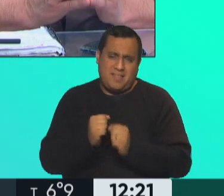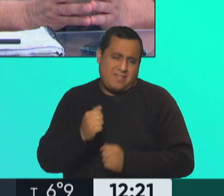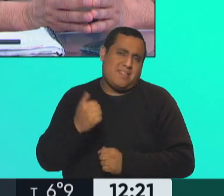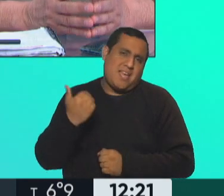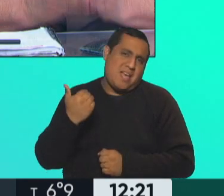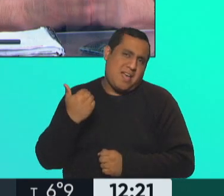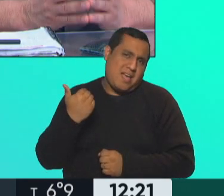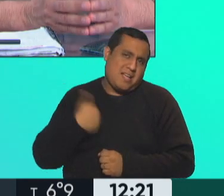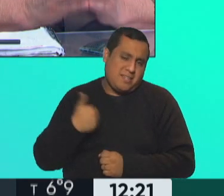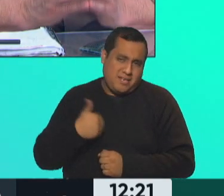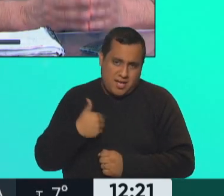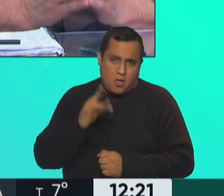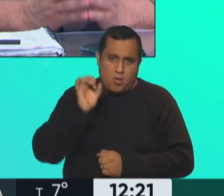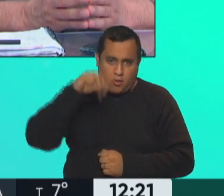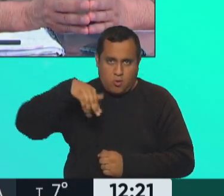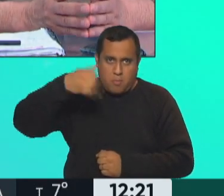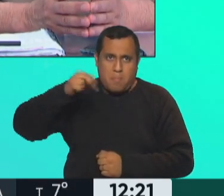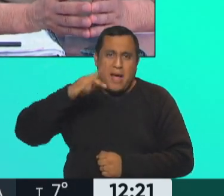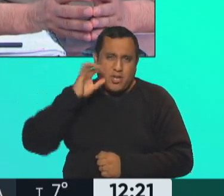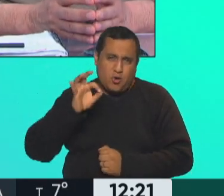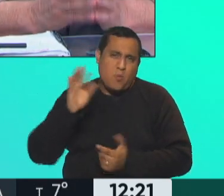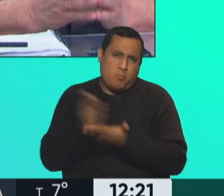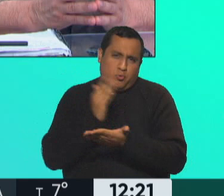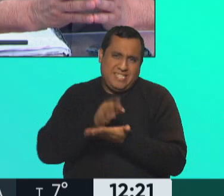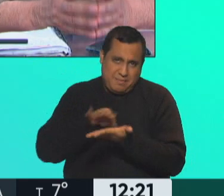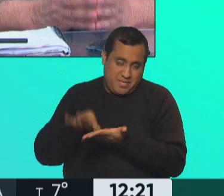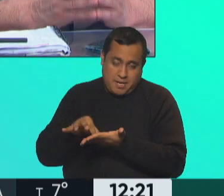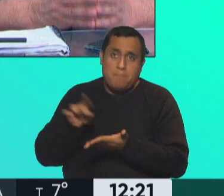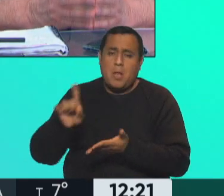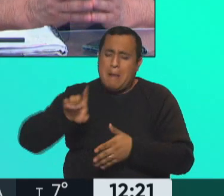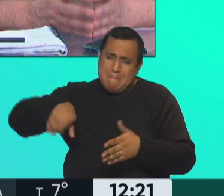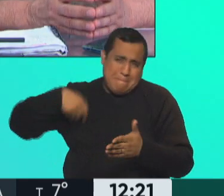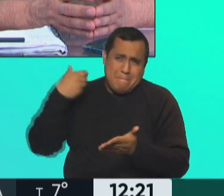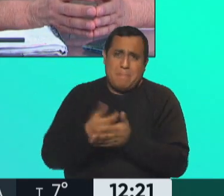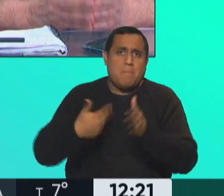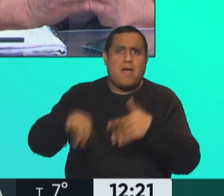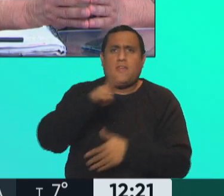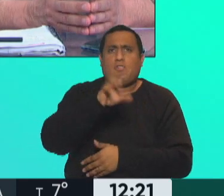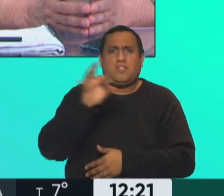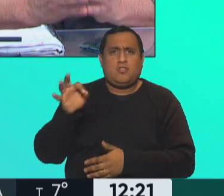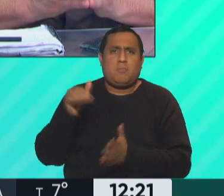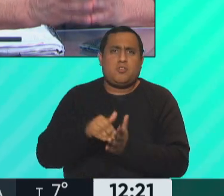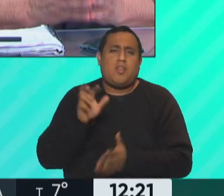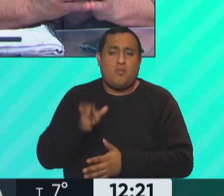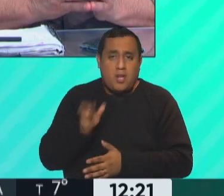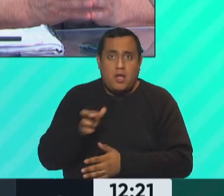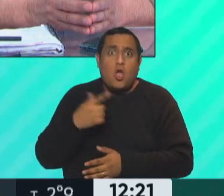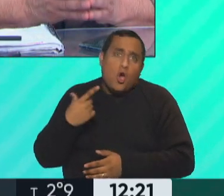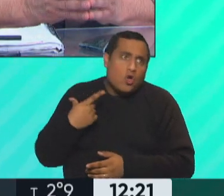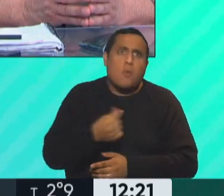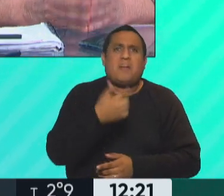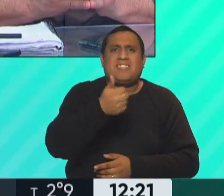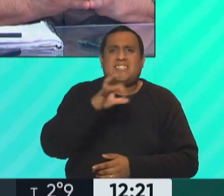que es una semillera, muy importante, de origen nacional, acaba de hacer una inversión de más de 200 millones de dólares comprando 60 mil